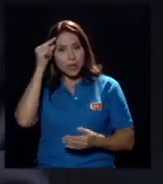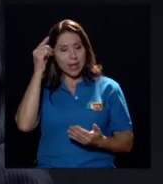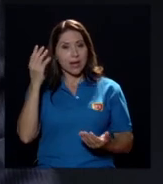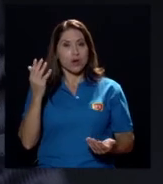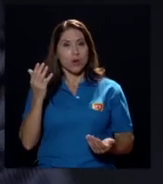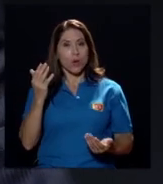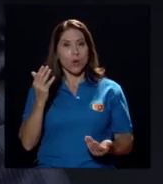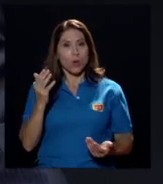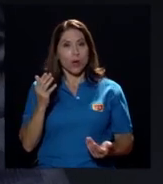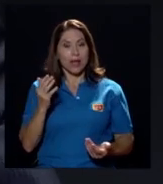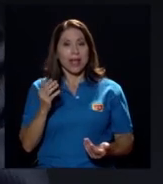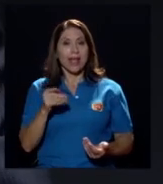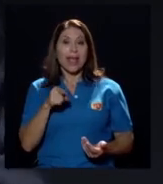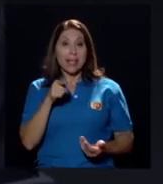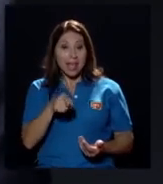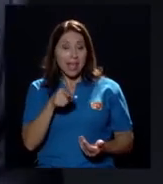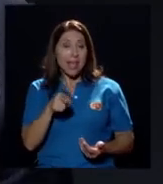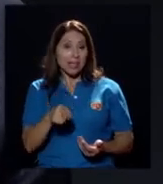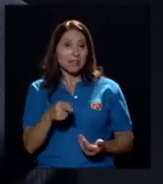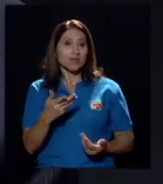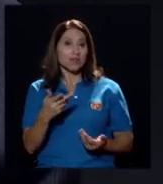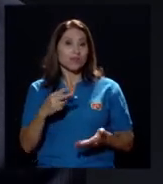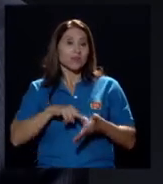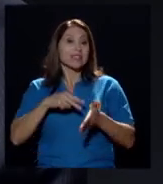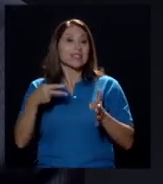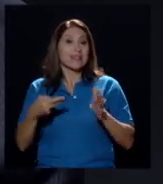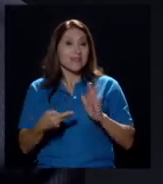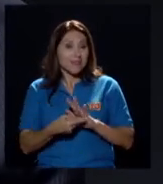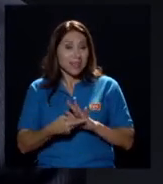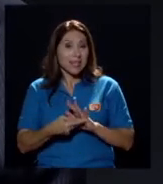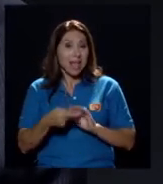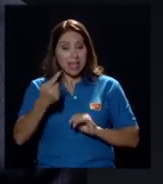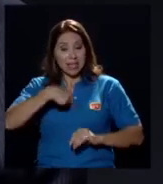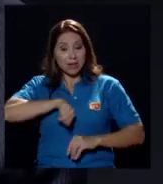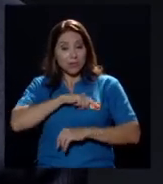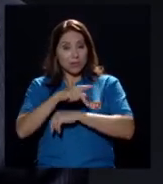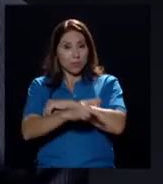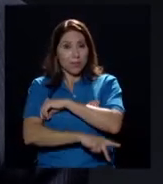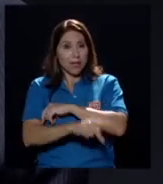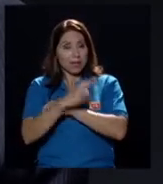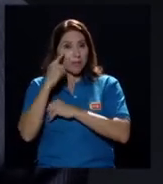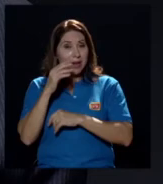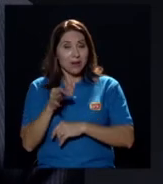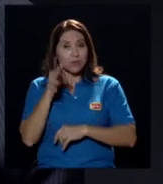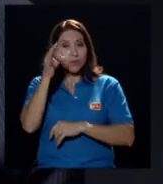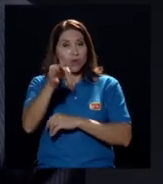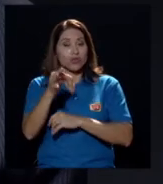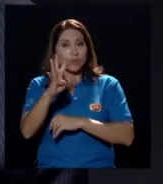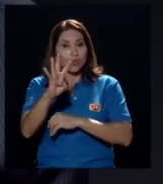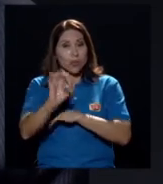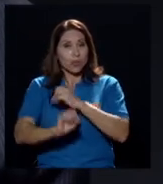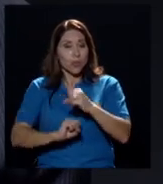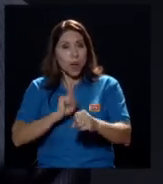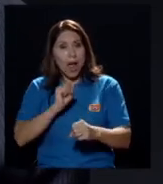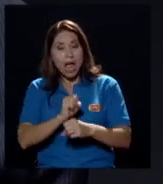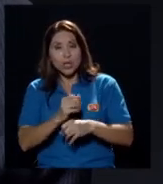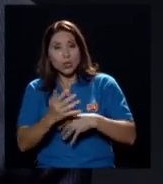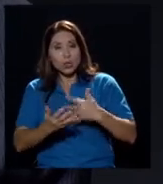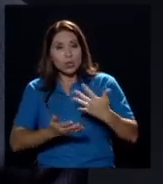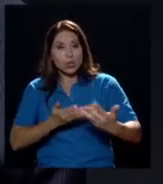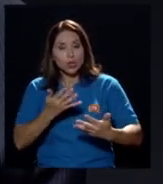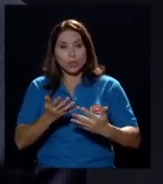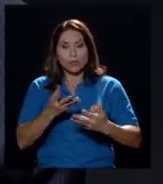gobernar nuestro país para los próximos cuatro años dentro de la Unión Europea para